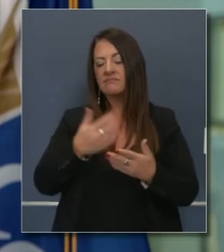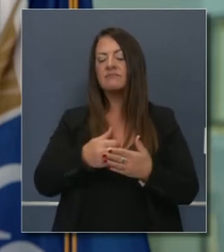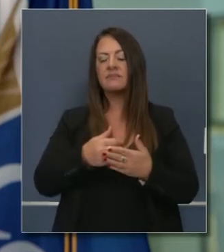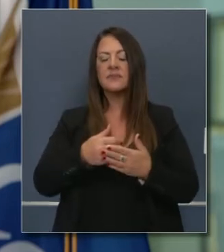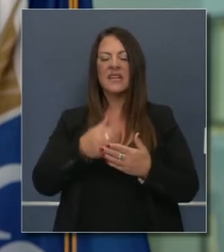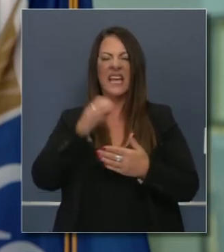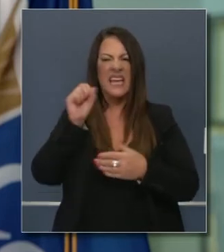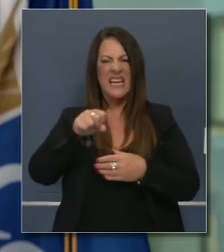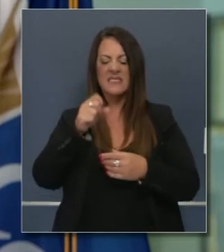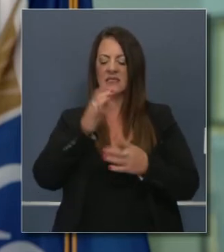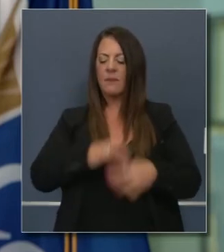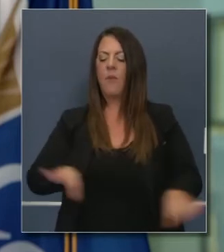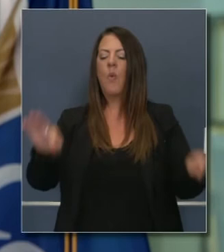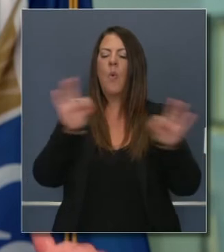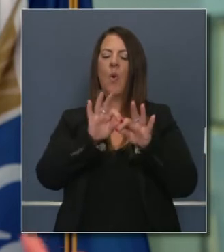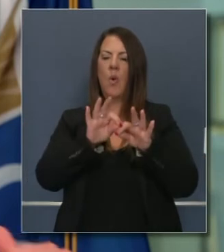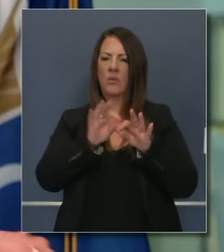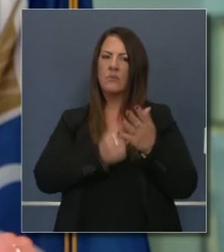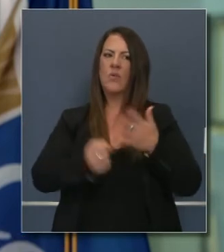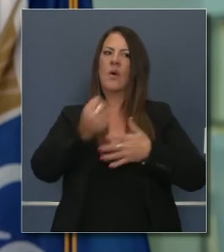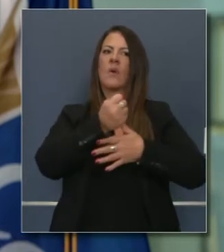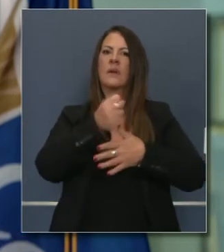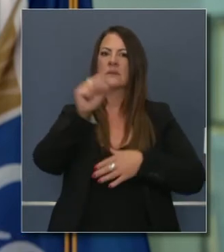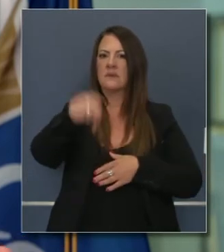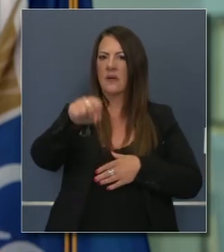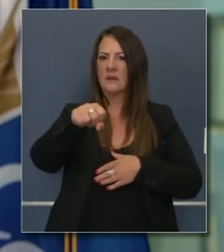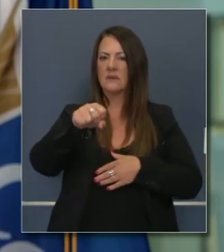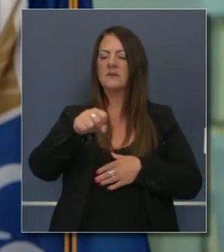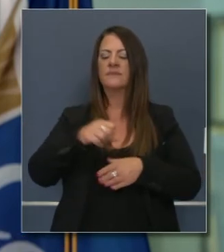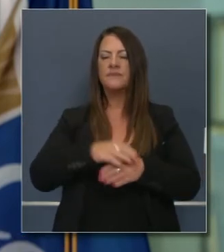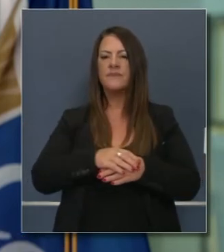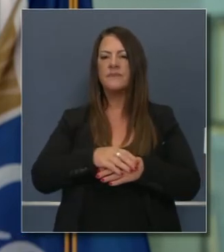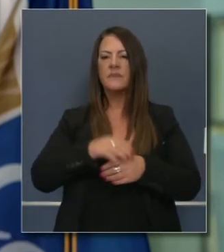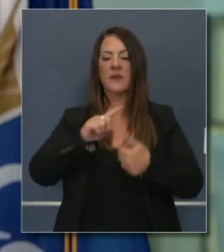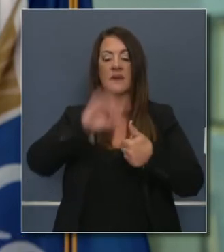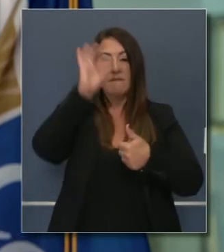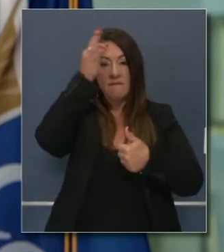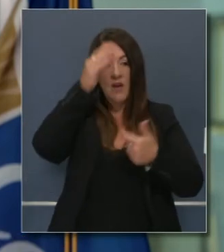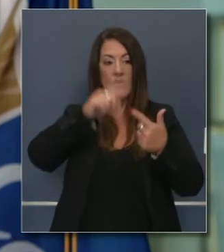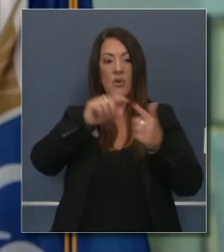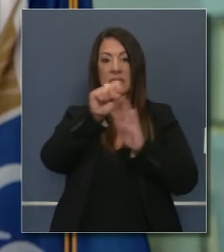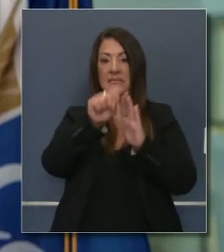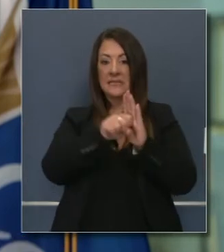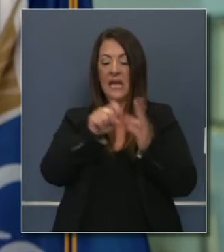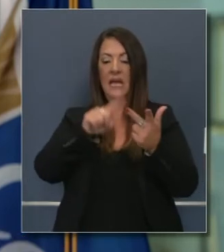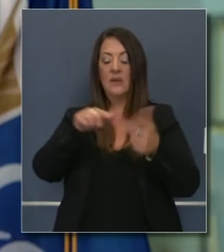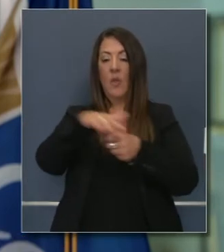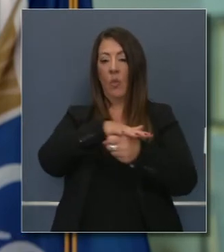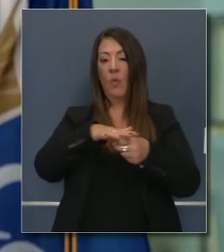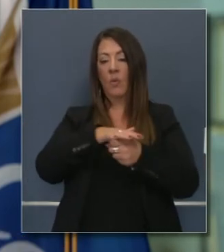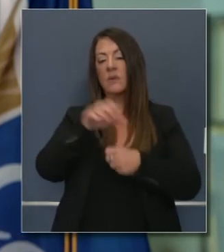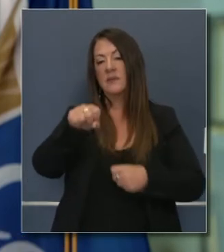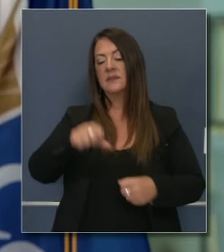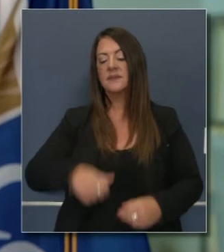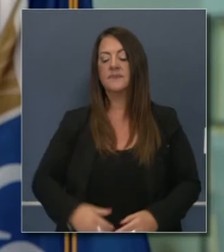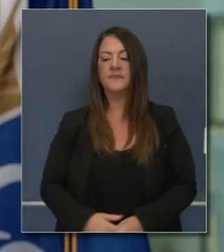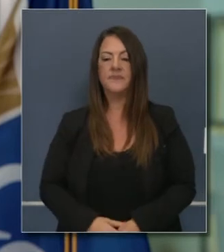porque sí es una prioridad importante para todos nosotros a todo nivel, federal, estatal y local.